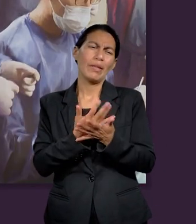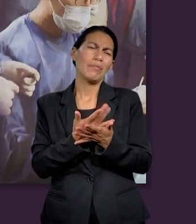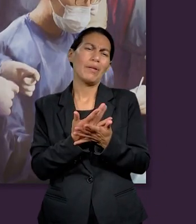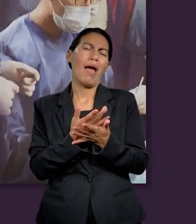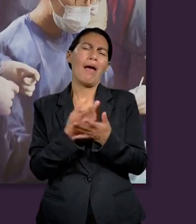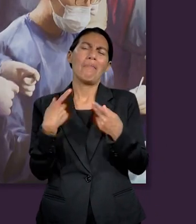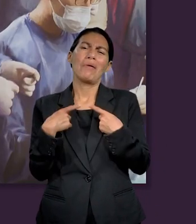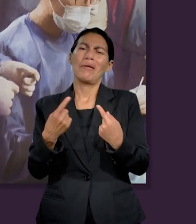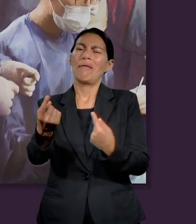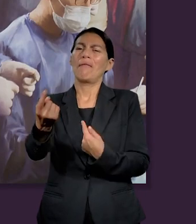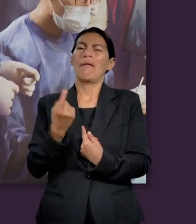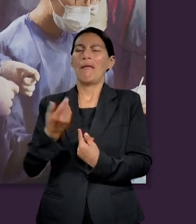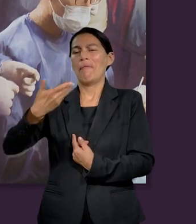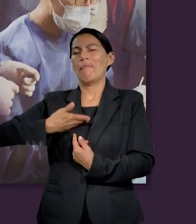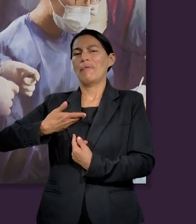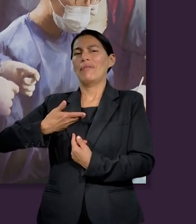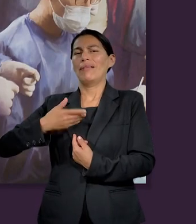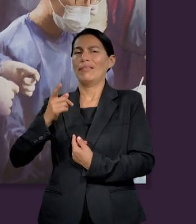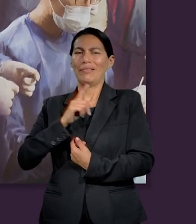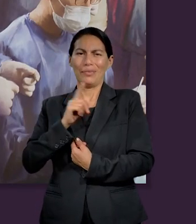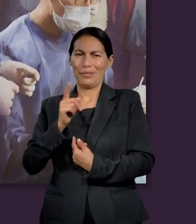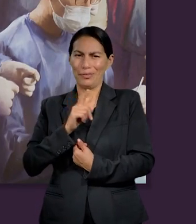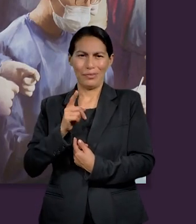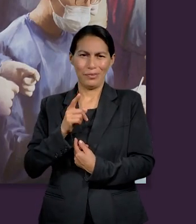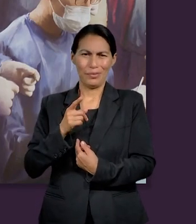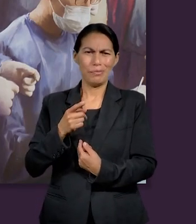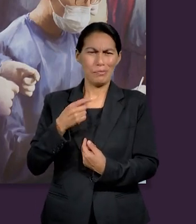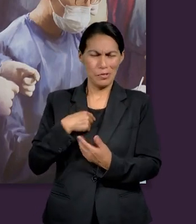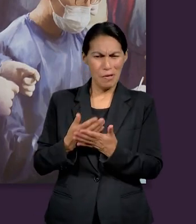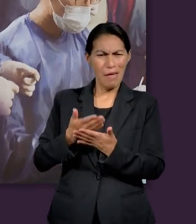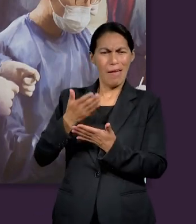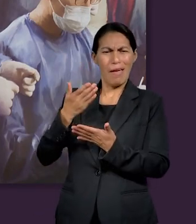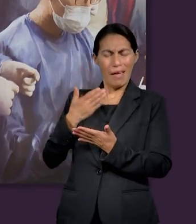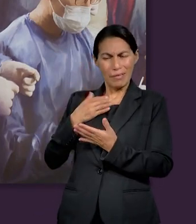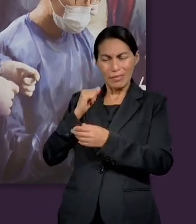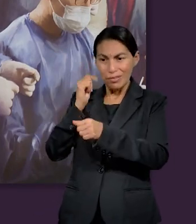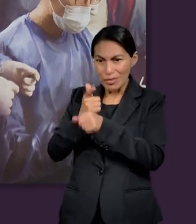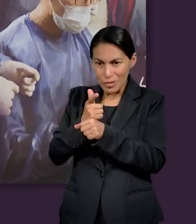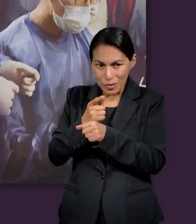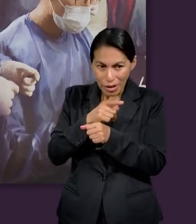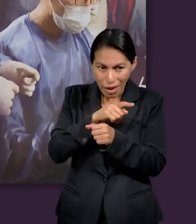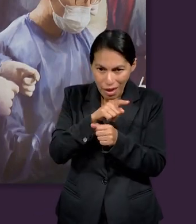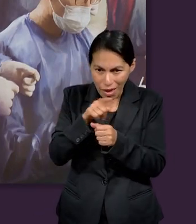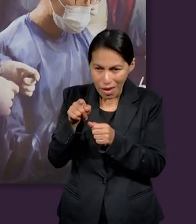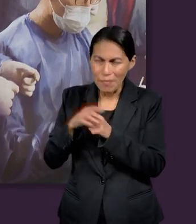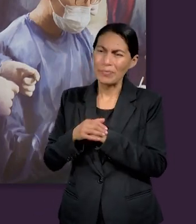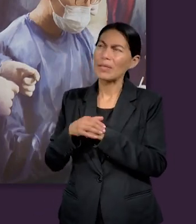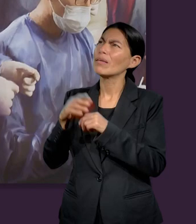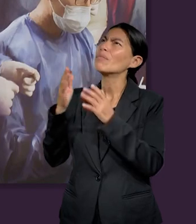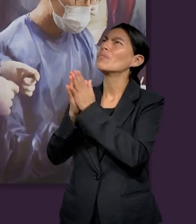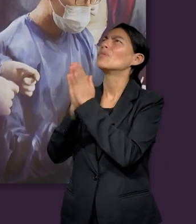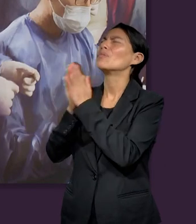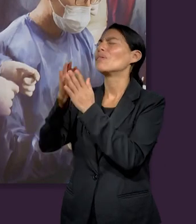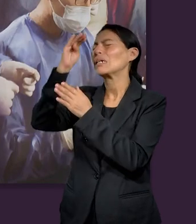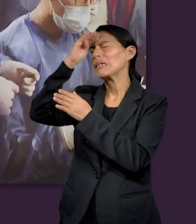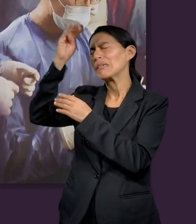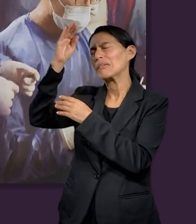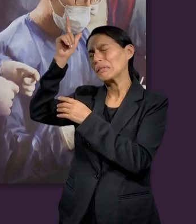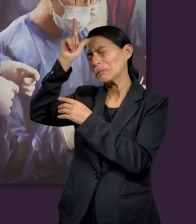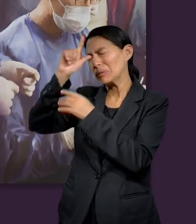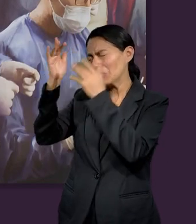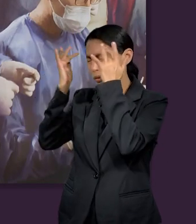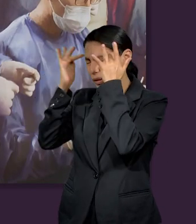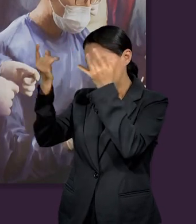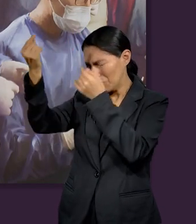hasta que ellos lleguen a nosotros a que las personas con necesidad lleguen y nos pidan sino que nosotros también tenemos que